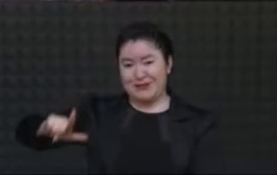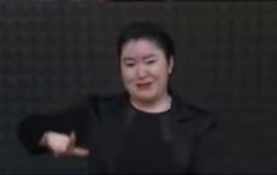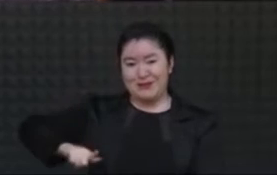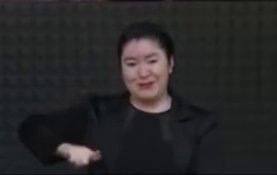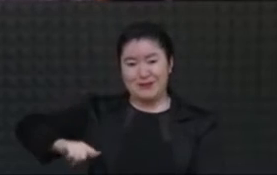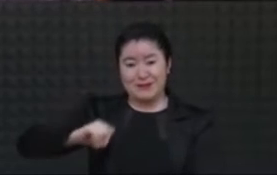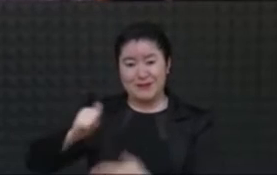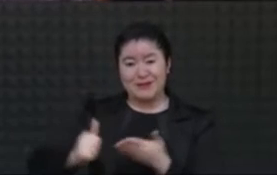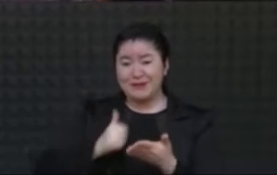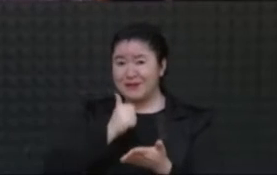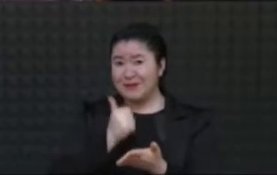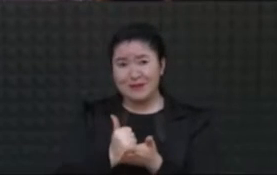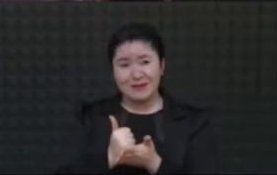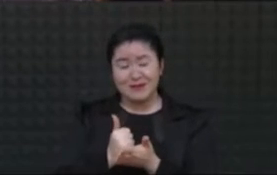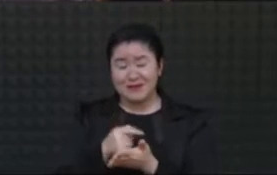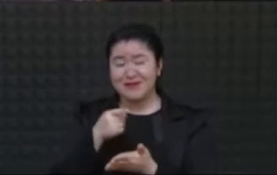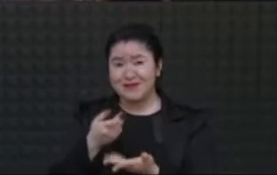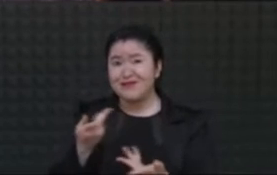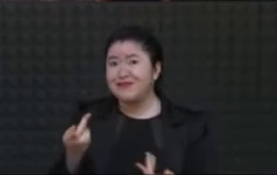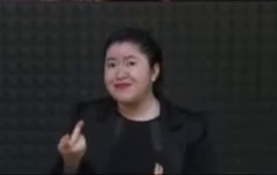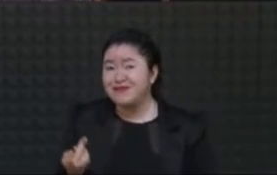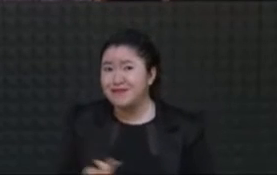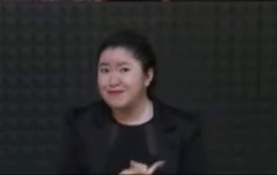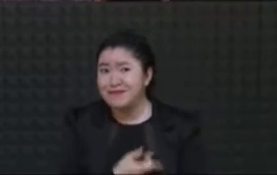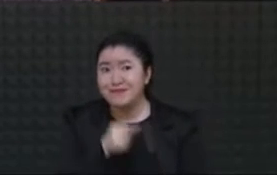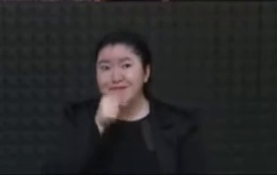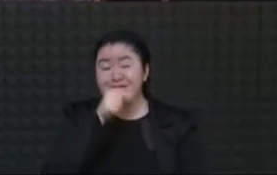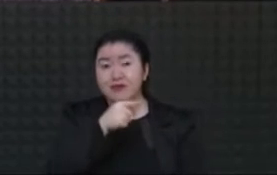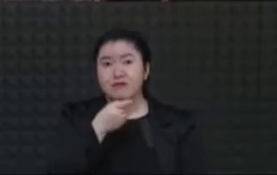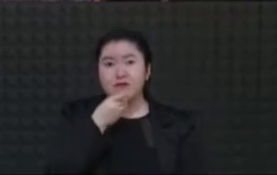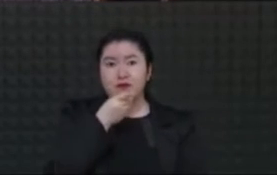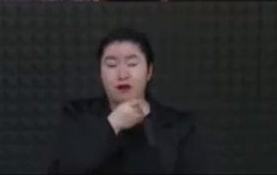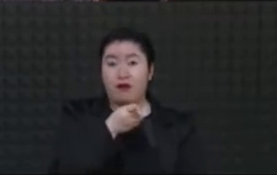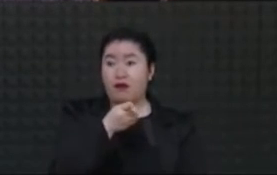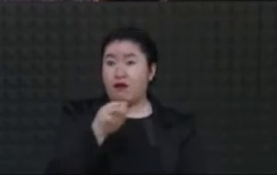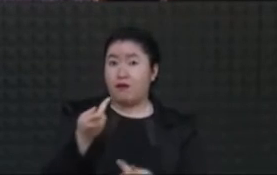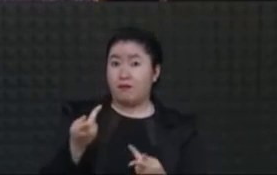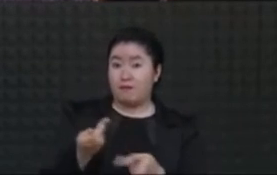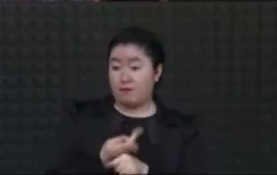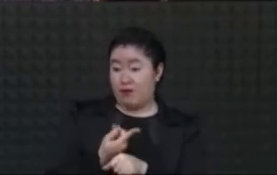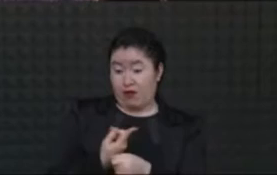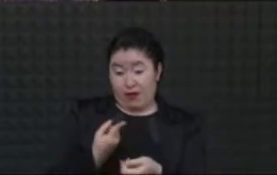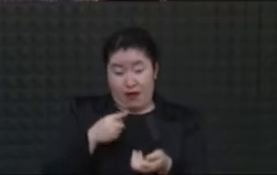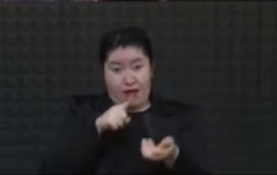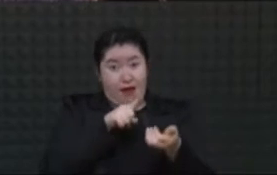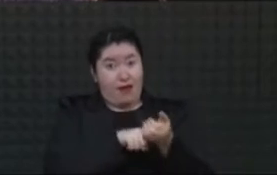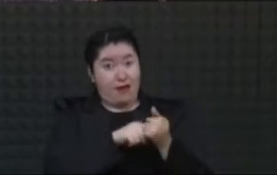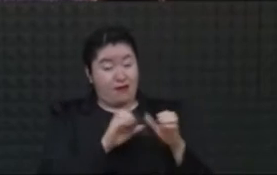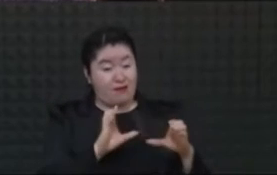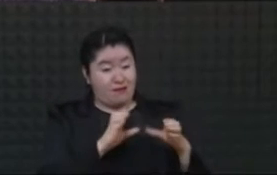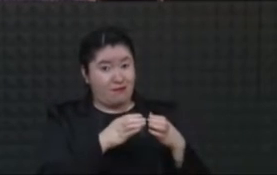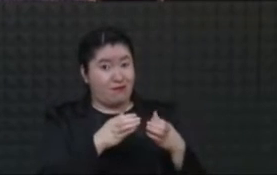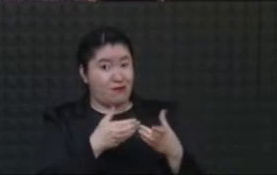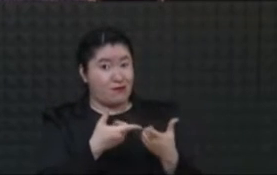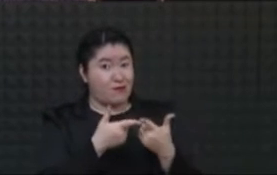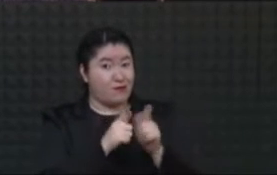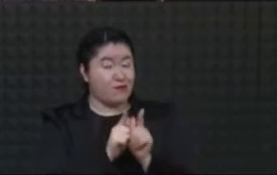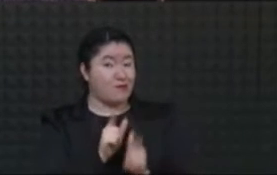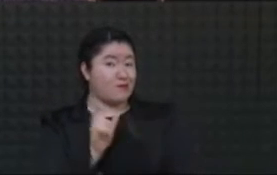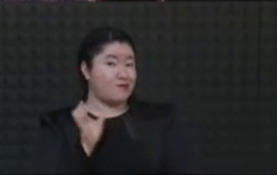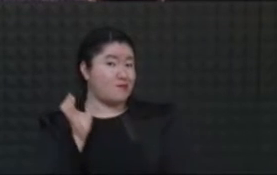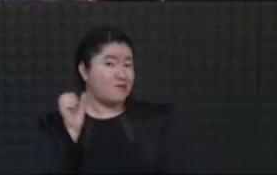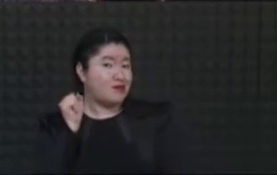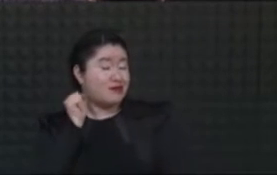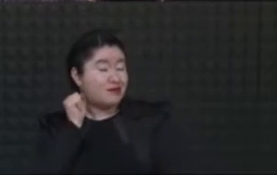que pudo escuchar el clamor que se hizo en la Cámara de Senadores que aprobó por unanimidad